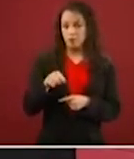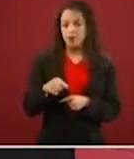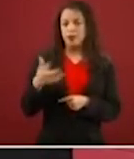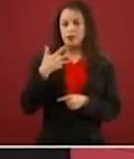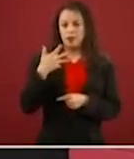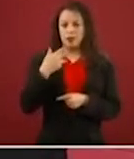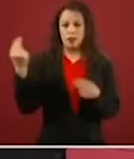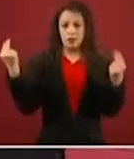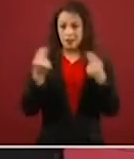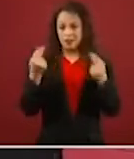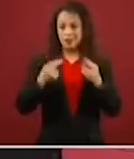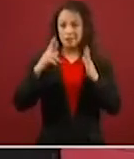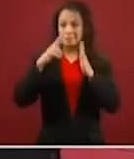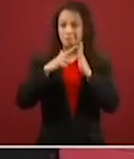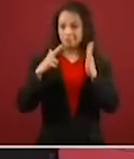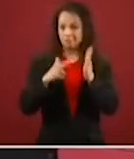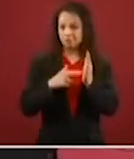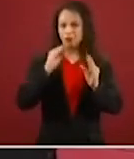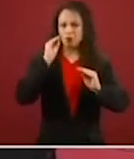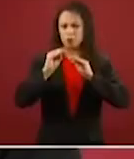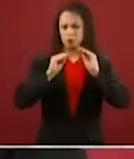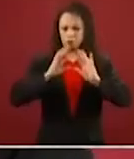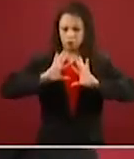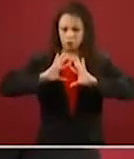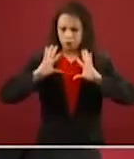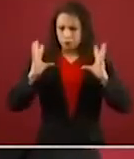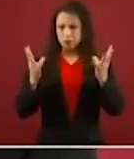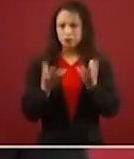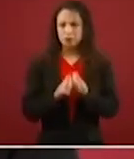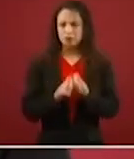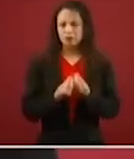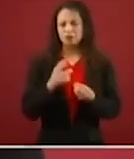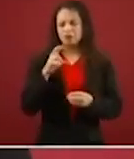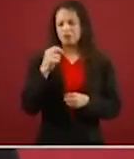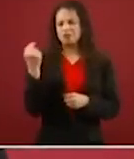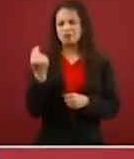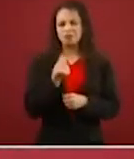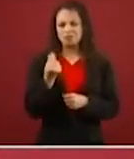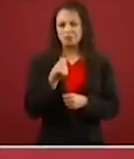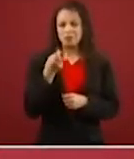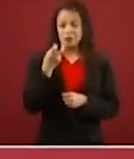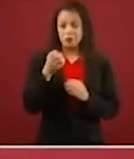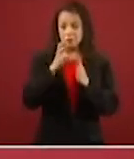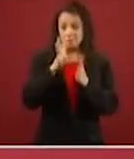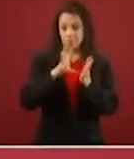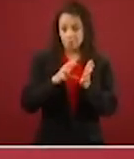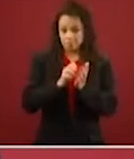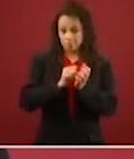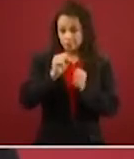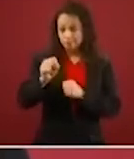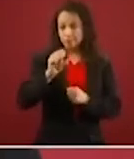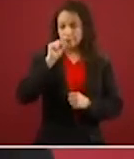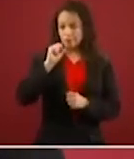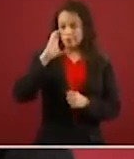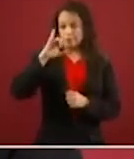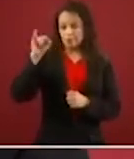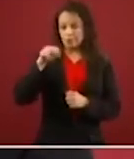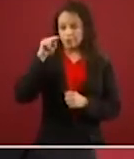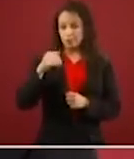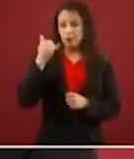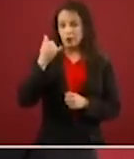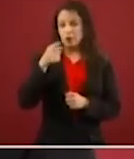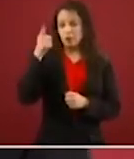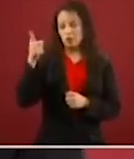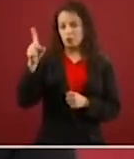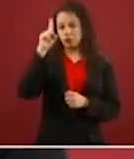reforma estructural, la conformación, el diseño constitucional de la Suprema Corte y del Consejo de